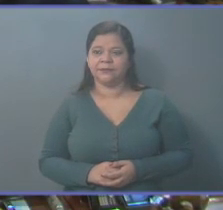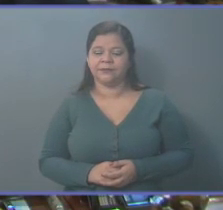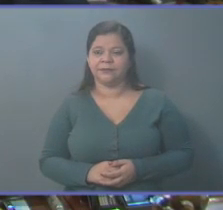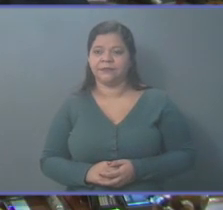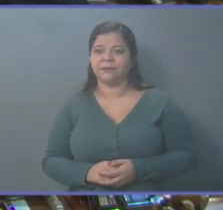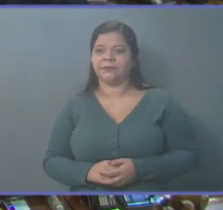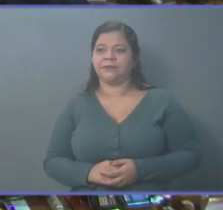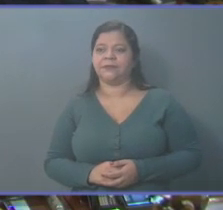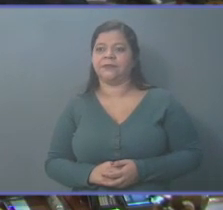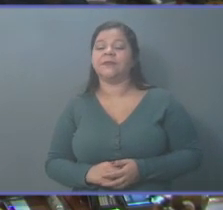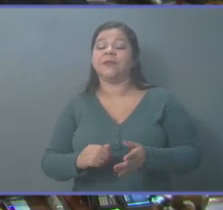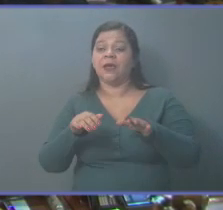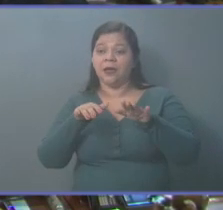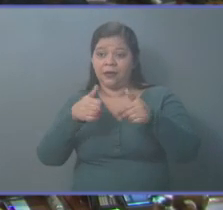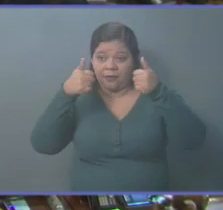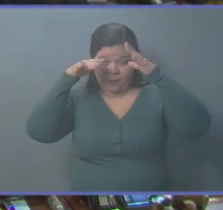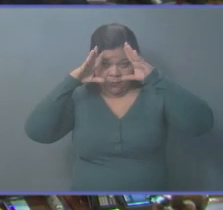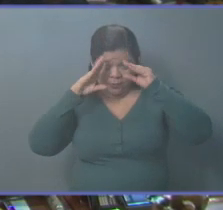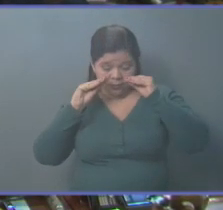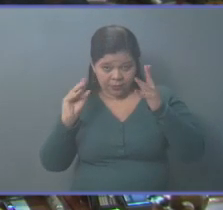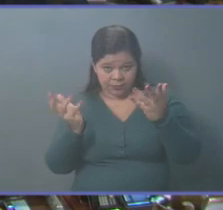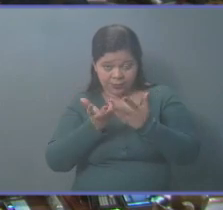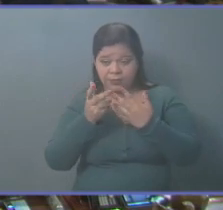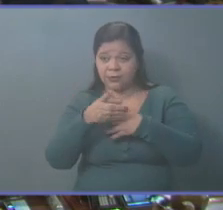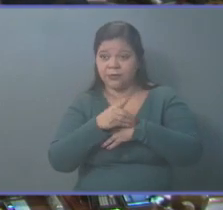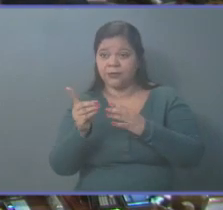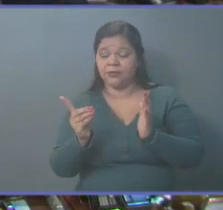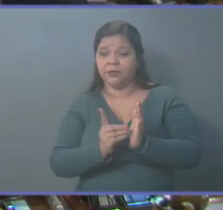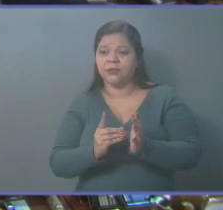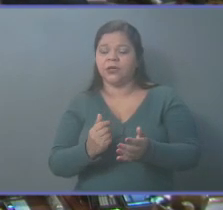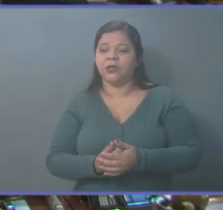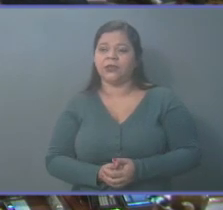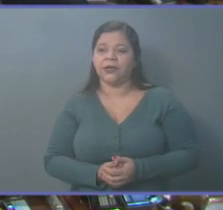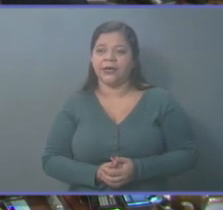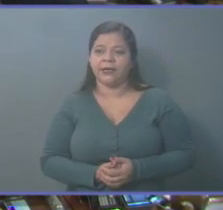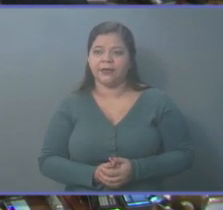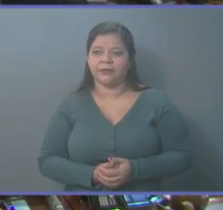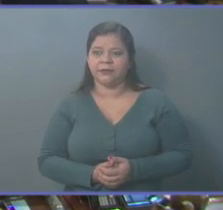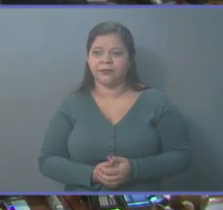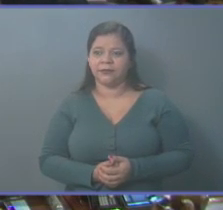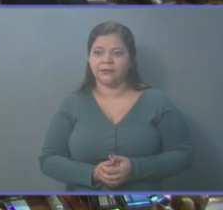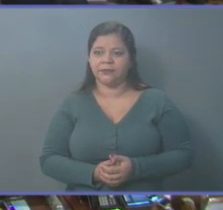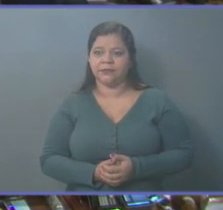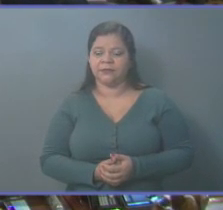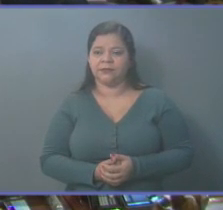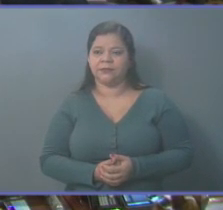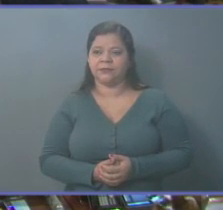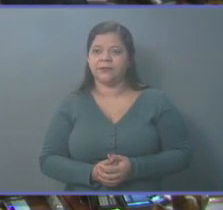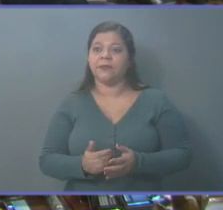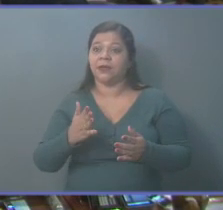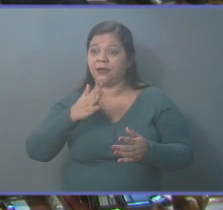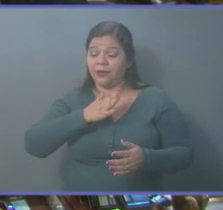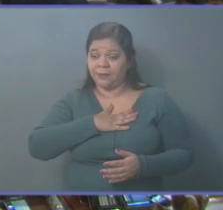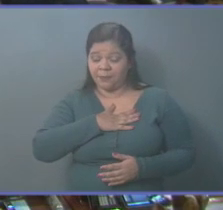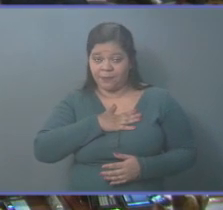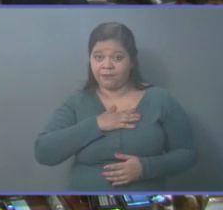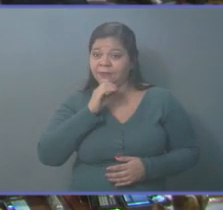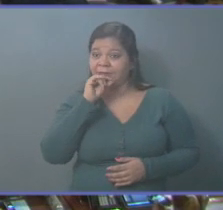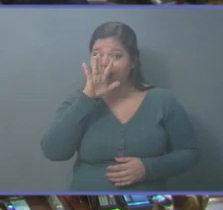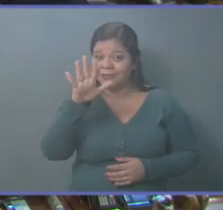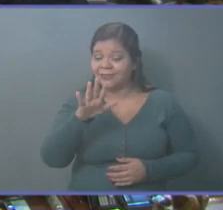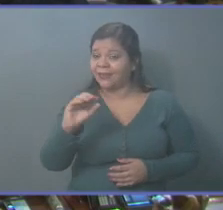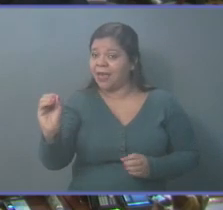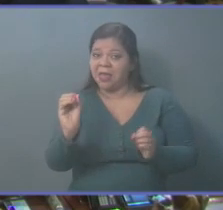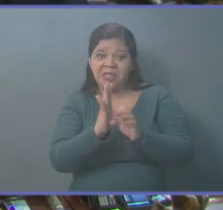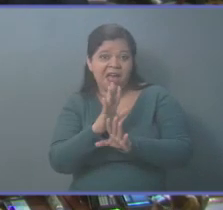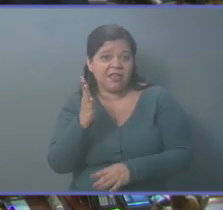Gracias, Presidente. Buenas noches, colegas. Bueno, el día de ayer, en mi discurso parecía que no